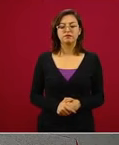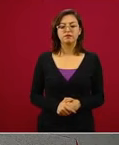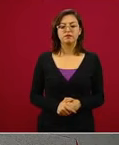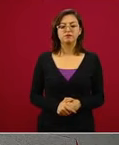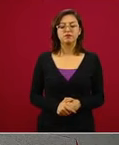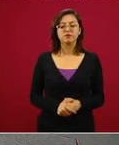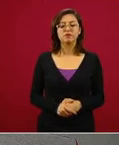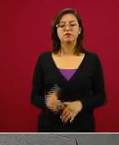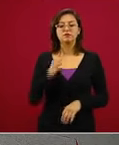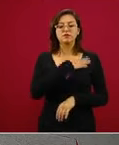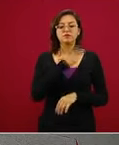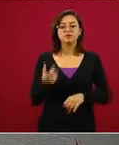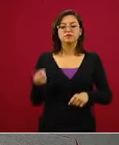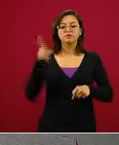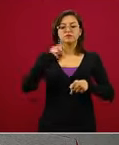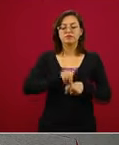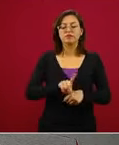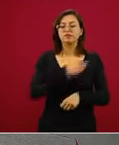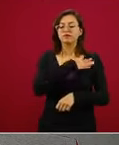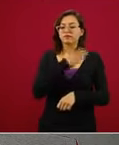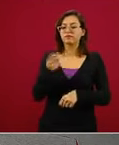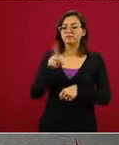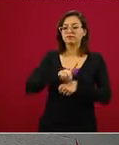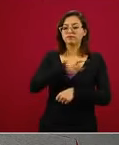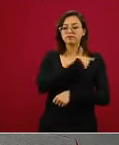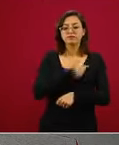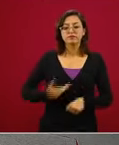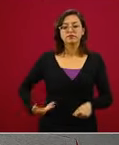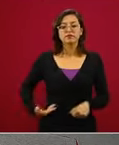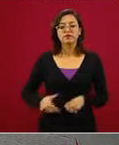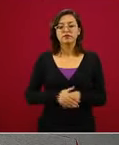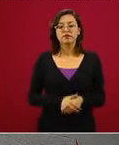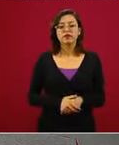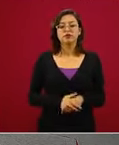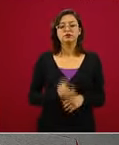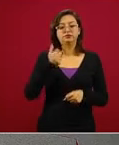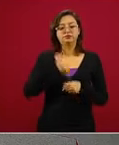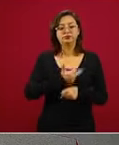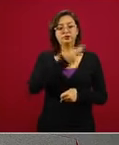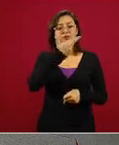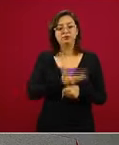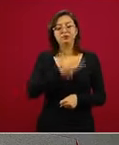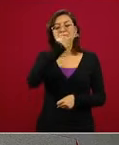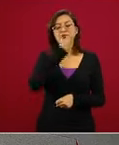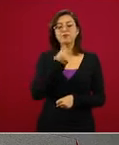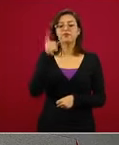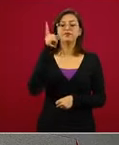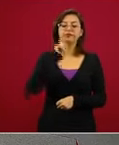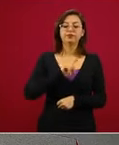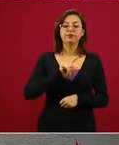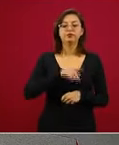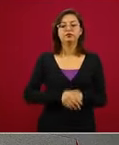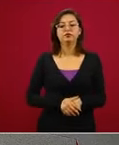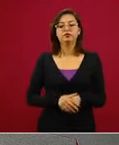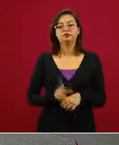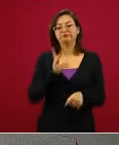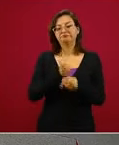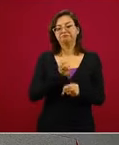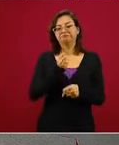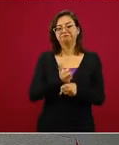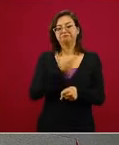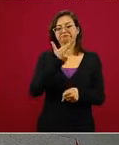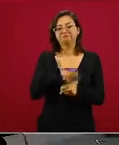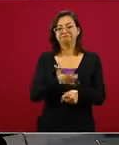Buenos días, señor presidente, señoras secretarias, secretarios, directores, subsecretarios,